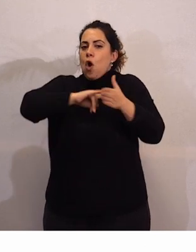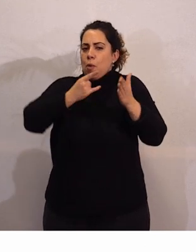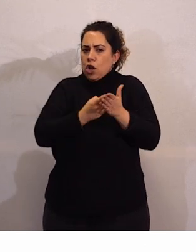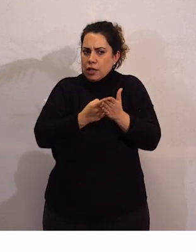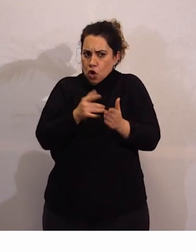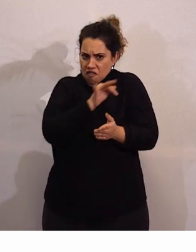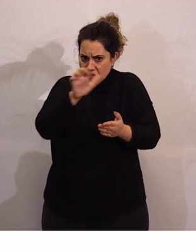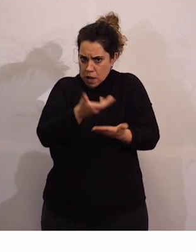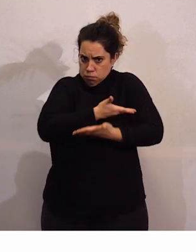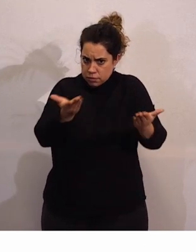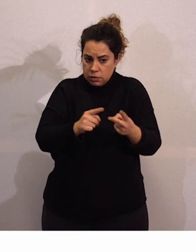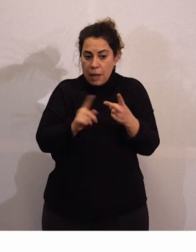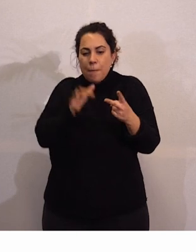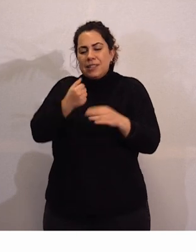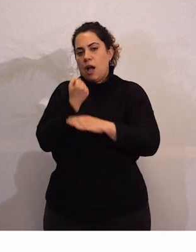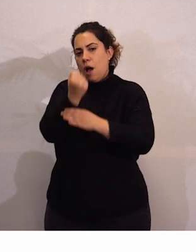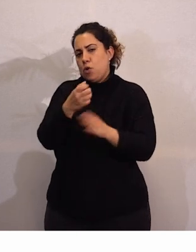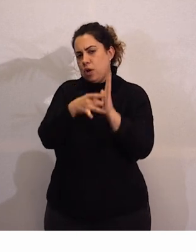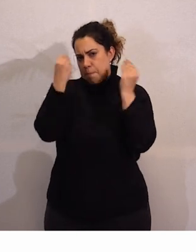y dar unos buenos apoyos.